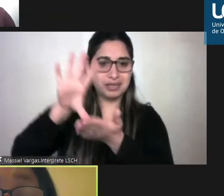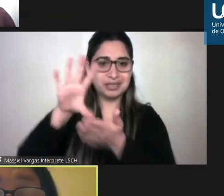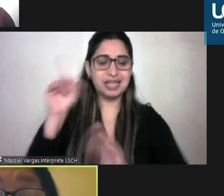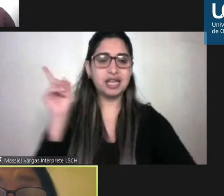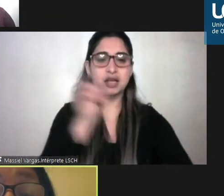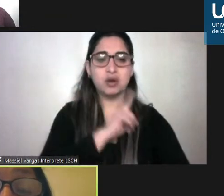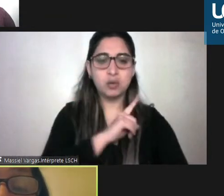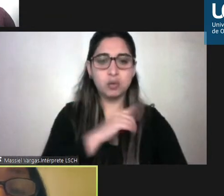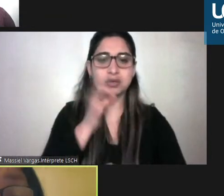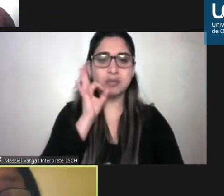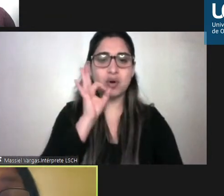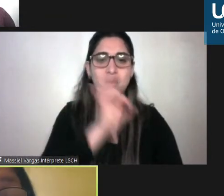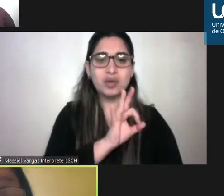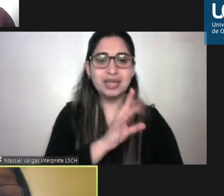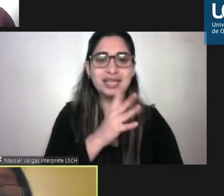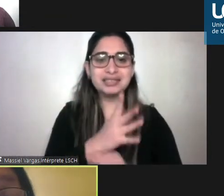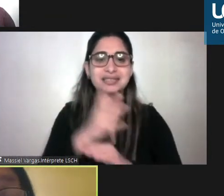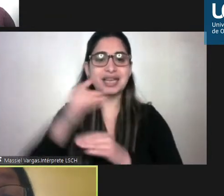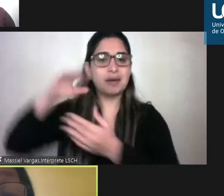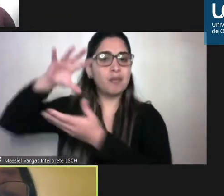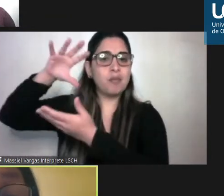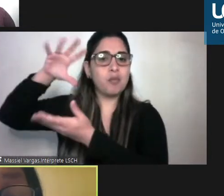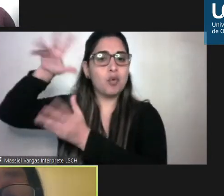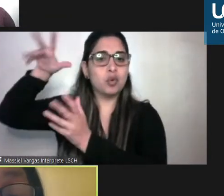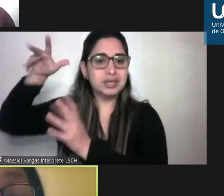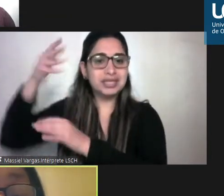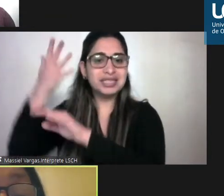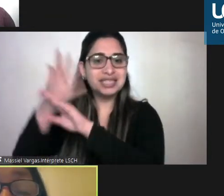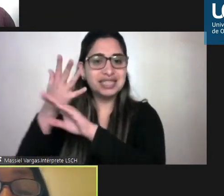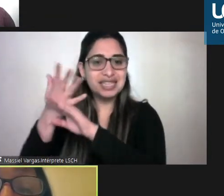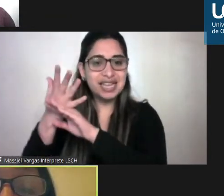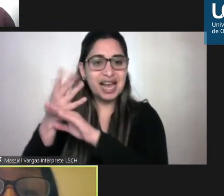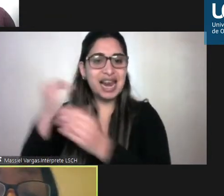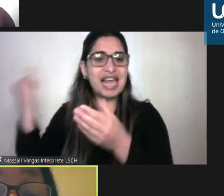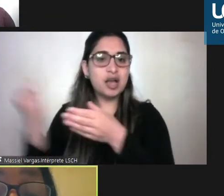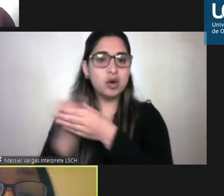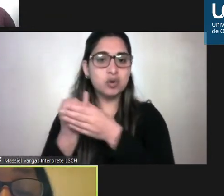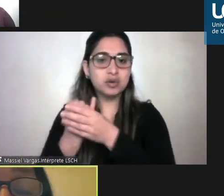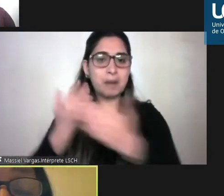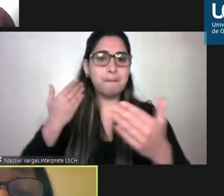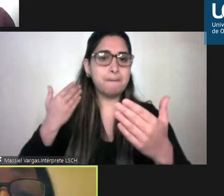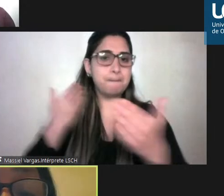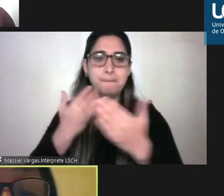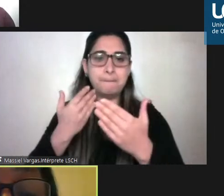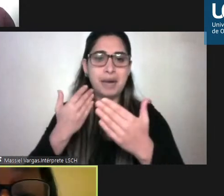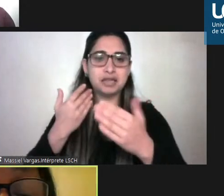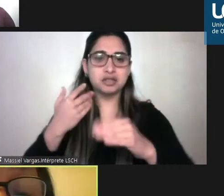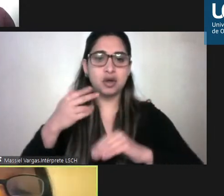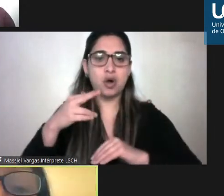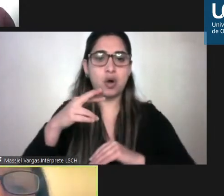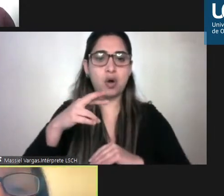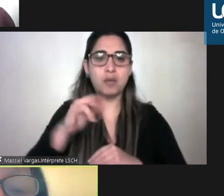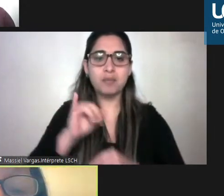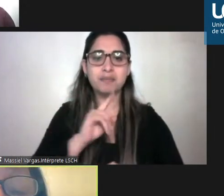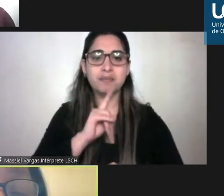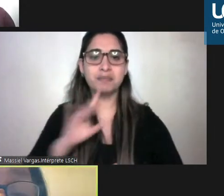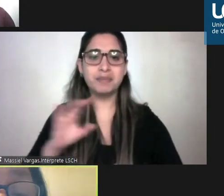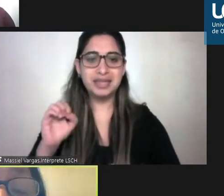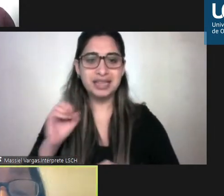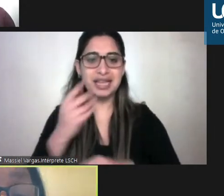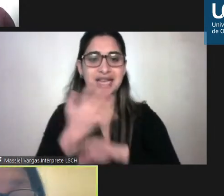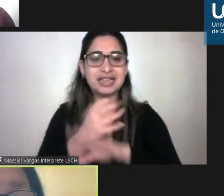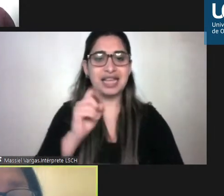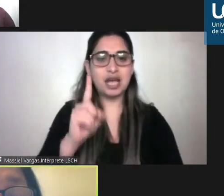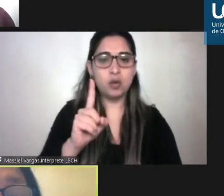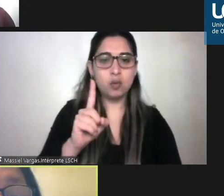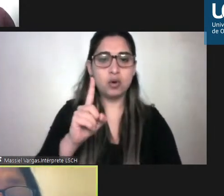Banco Mundial la inclusión tiene un fuerte impacto en el PIB en el Producto Interno Bruto entre el 1 y